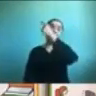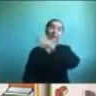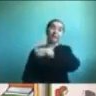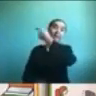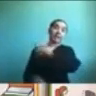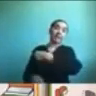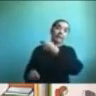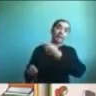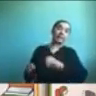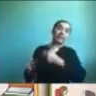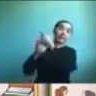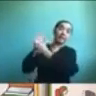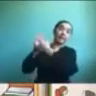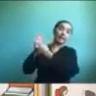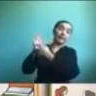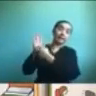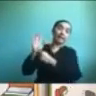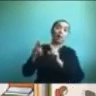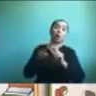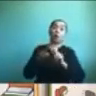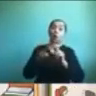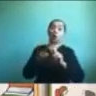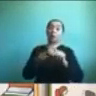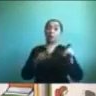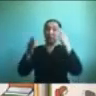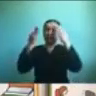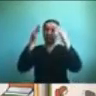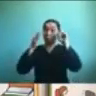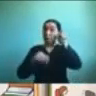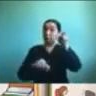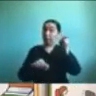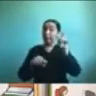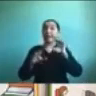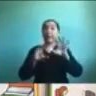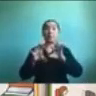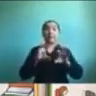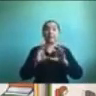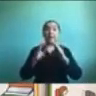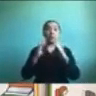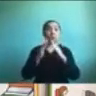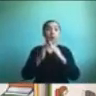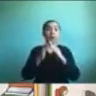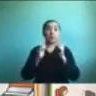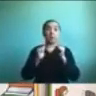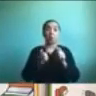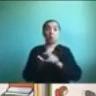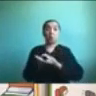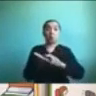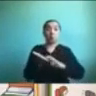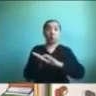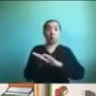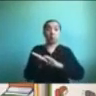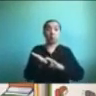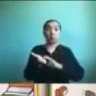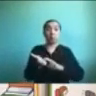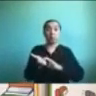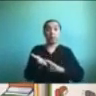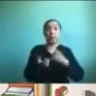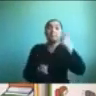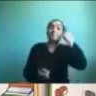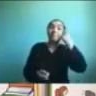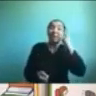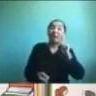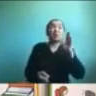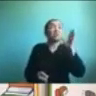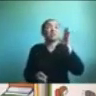Lidia lo hizo ella así con los materiales que tenía en su casa y pudo imprimirlo pero en caso que no lo tuvieran o sea que no tuvieran la posibilidad de